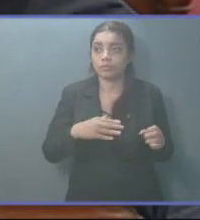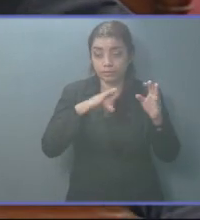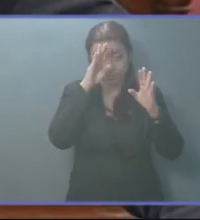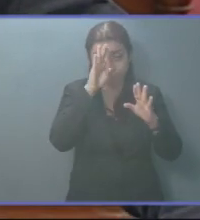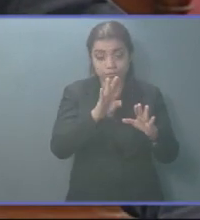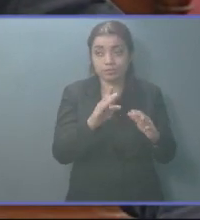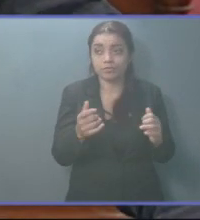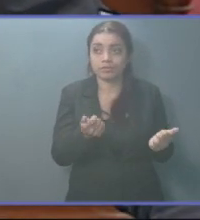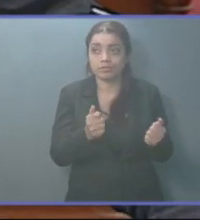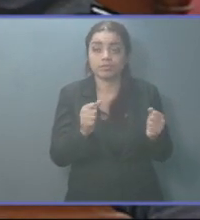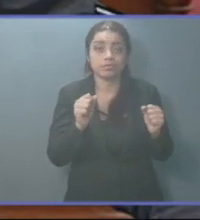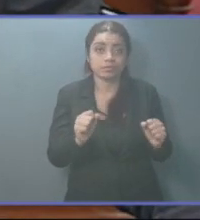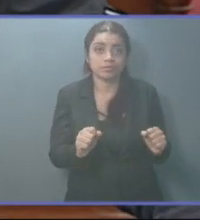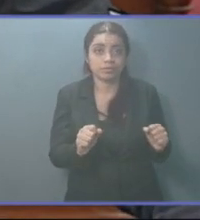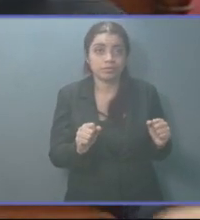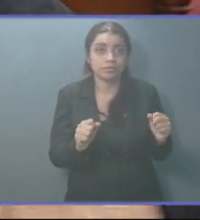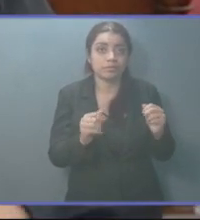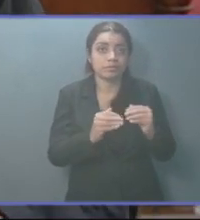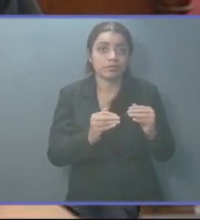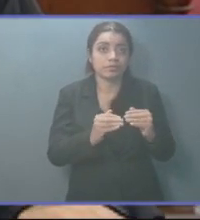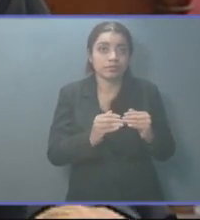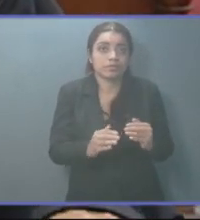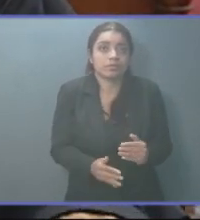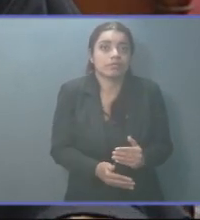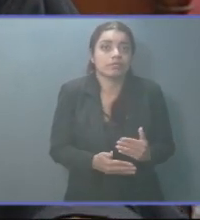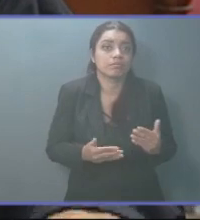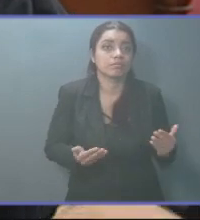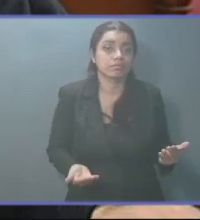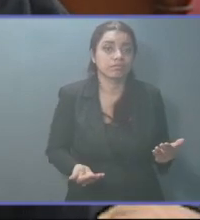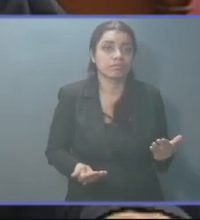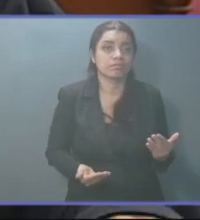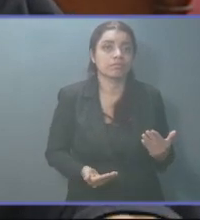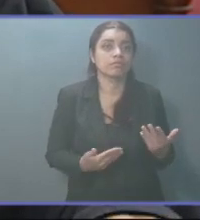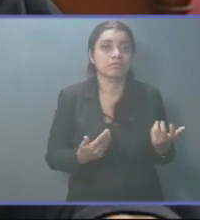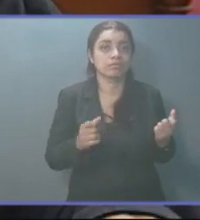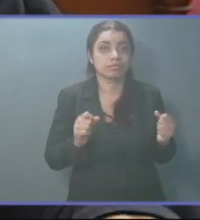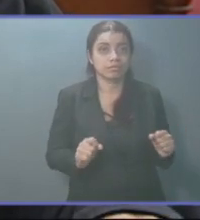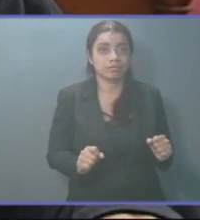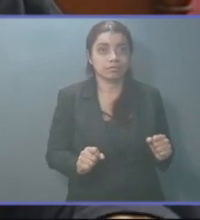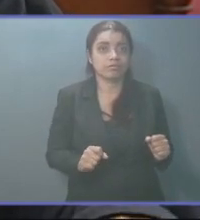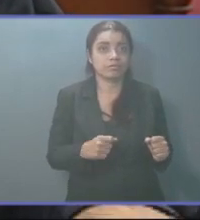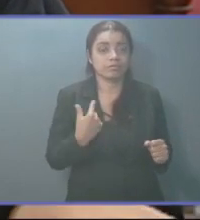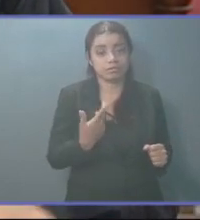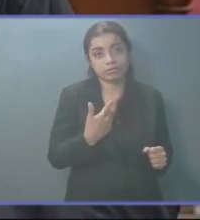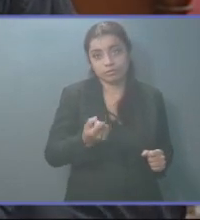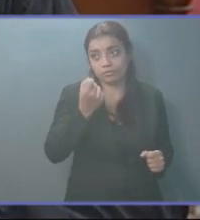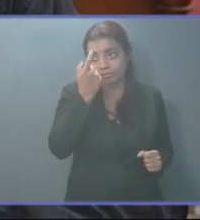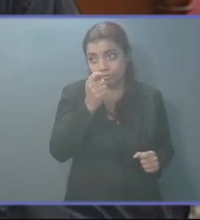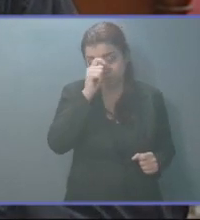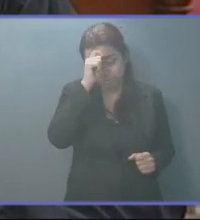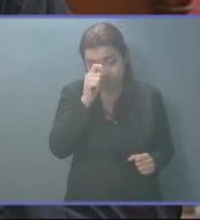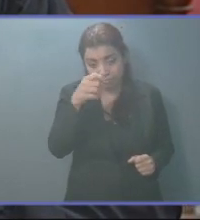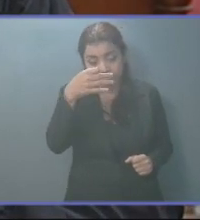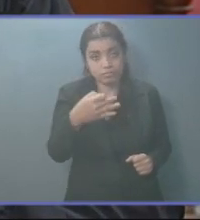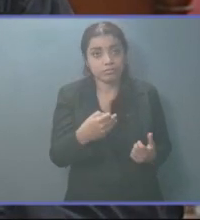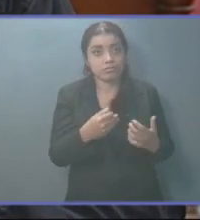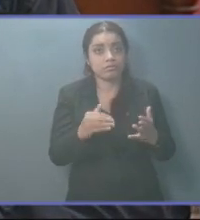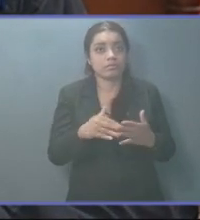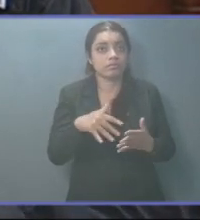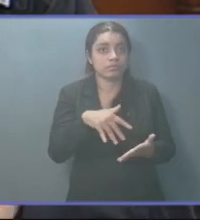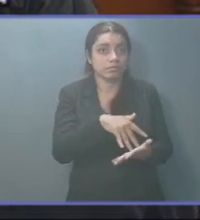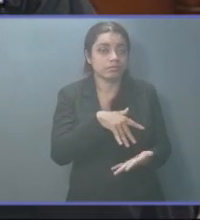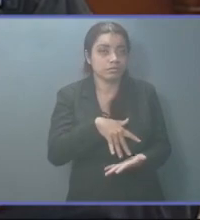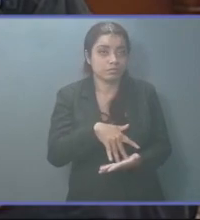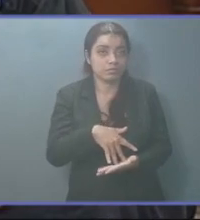de lo que mantiene la dignidad, y hay que reconocer la dignidad inherente de todo ciudadano,